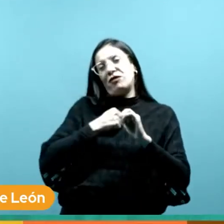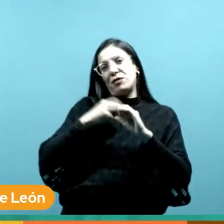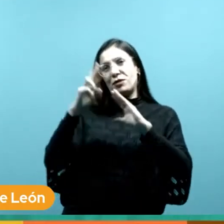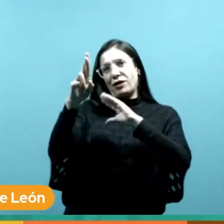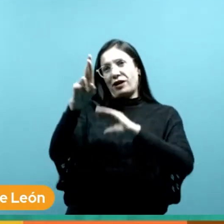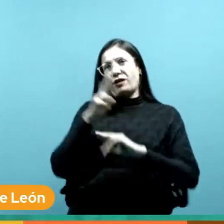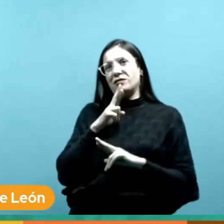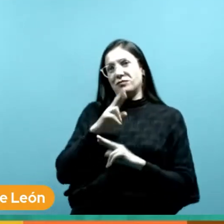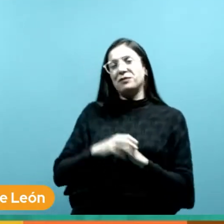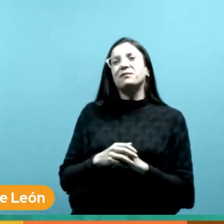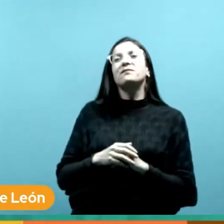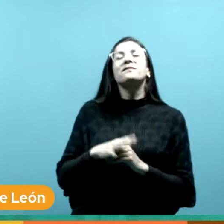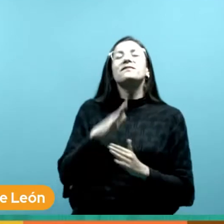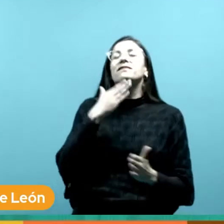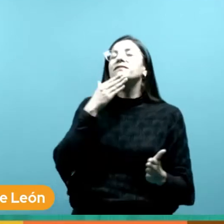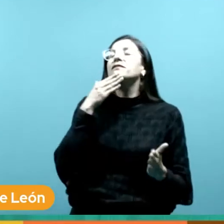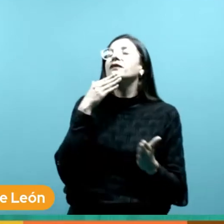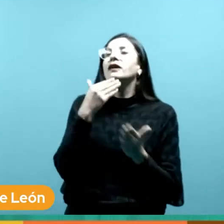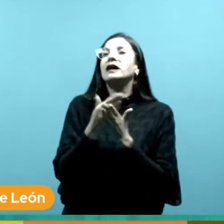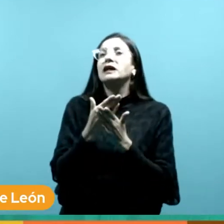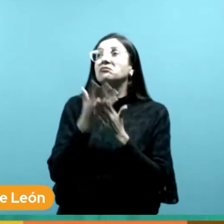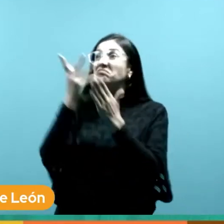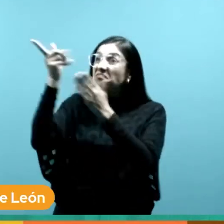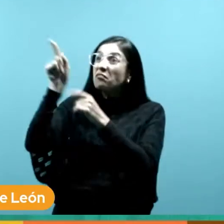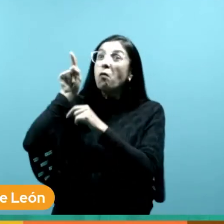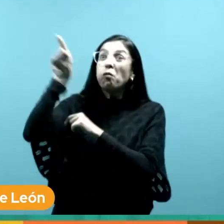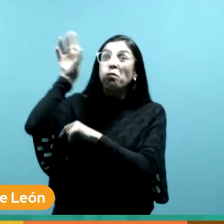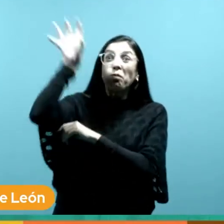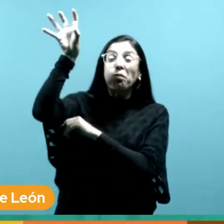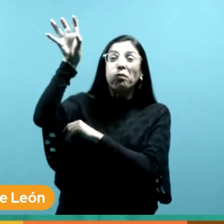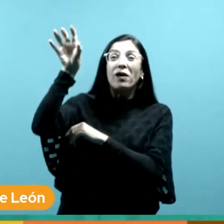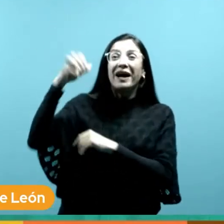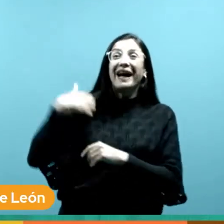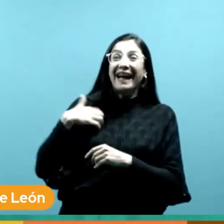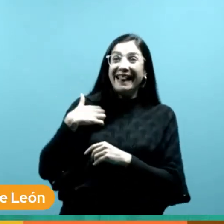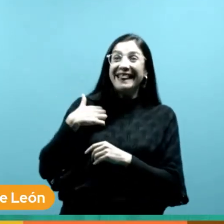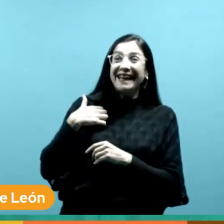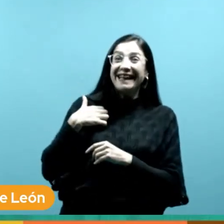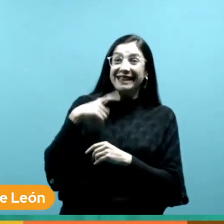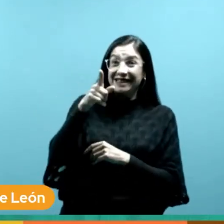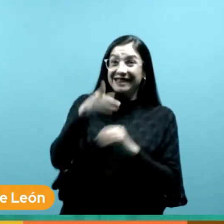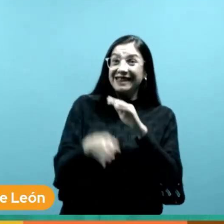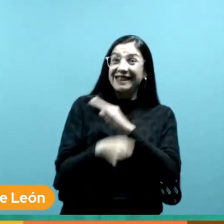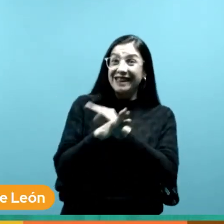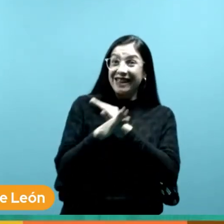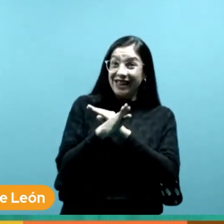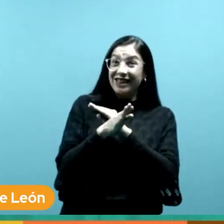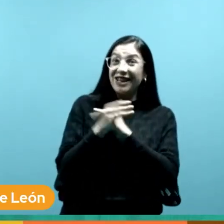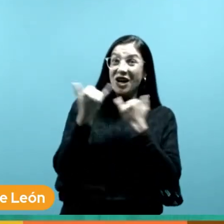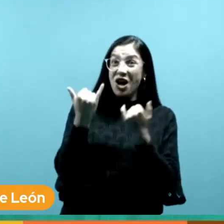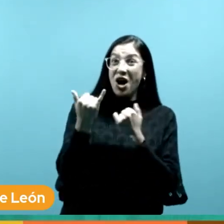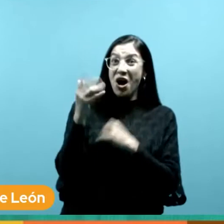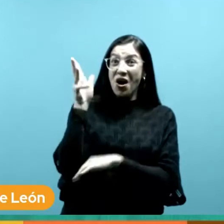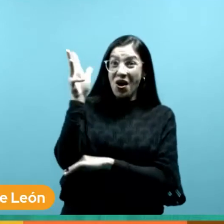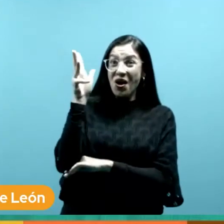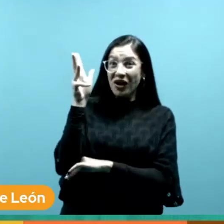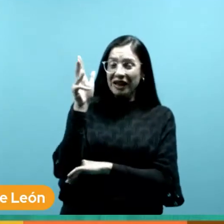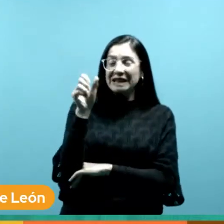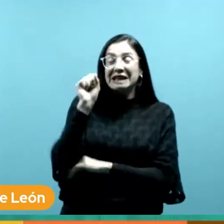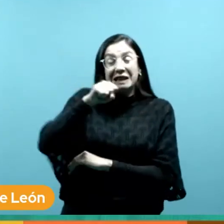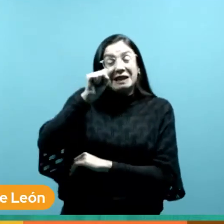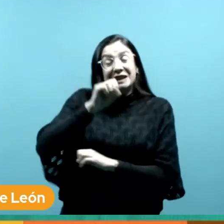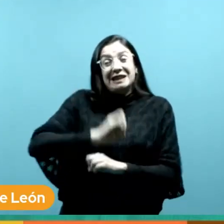y gracias por conectarse me imagino que va a seguir acá ¿no? sí acá en el programa claro sí acá conectada en el